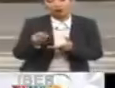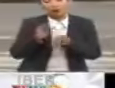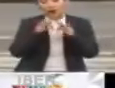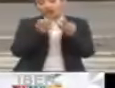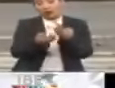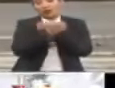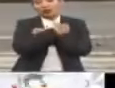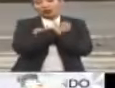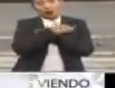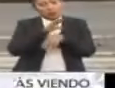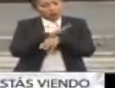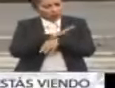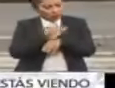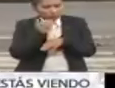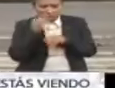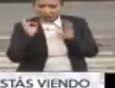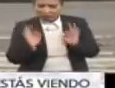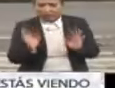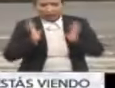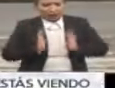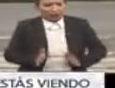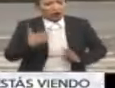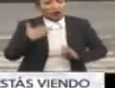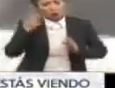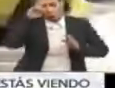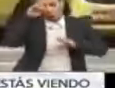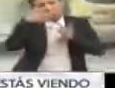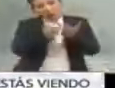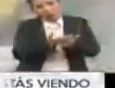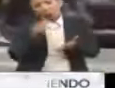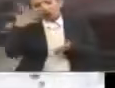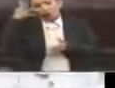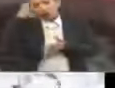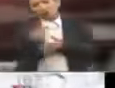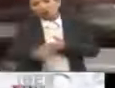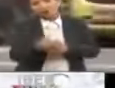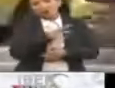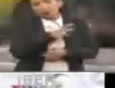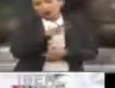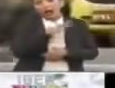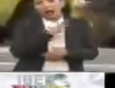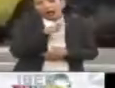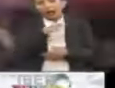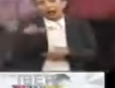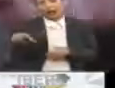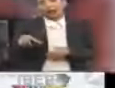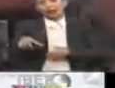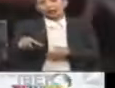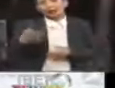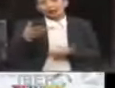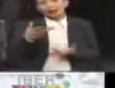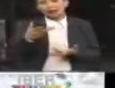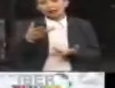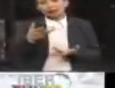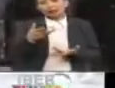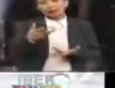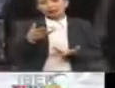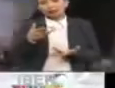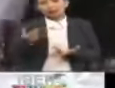del Estado de bienestar, que quiere seguir proponiendo eso, y creo que ahí del lado de su adversario es un modelo